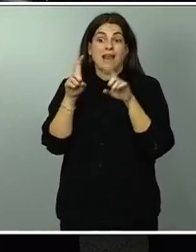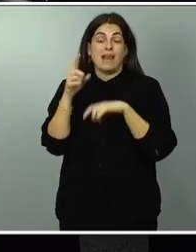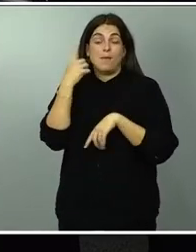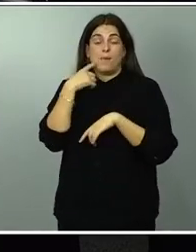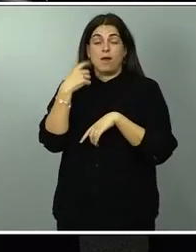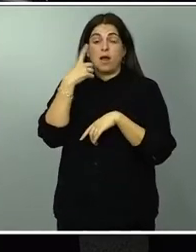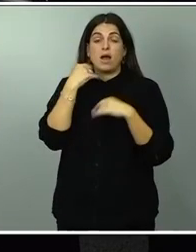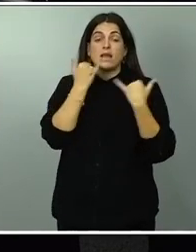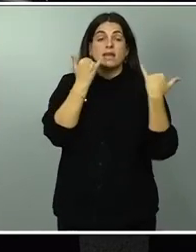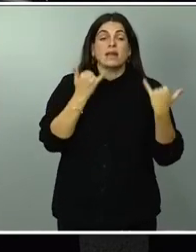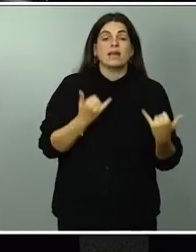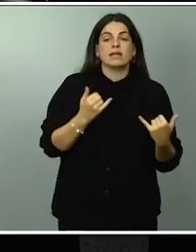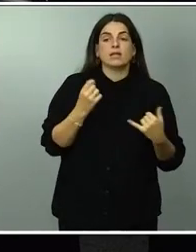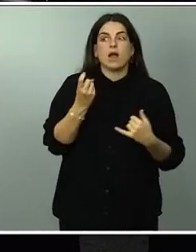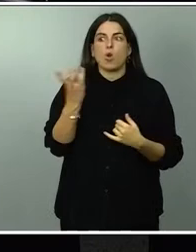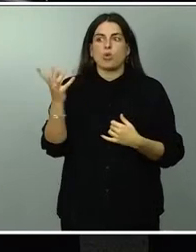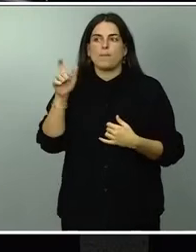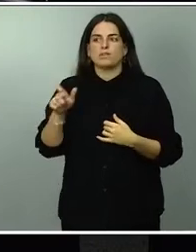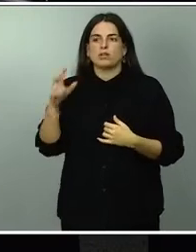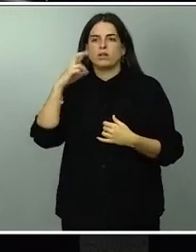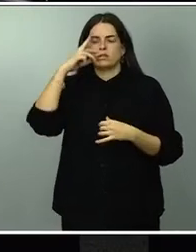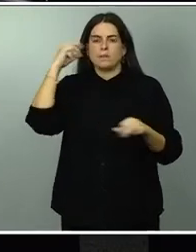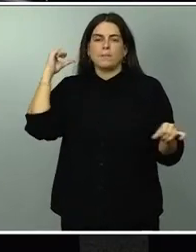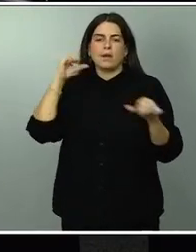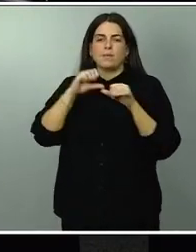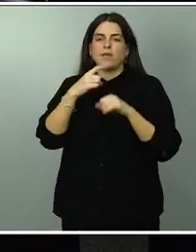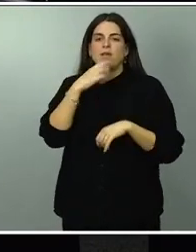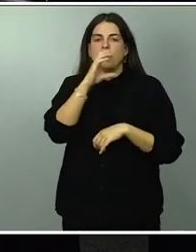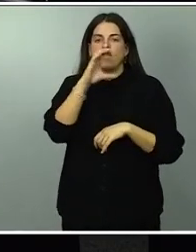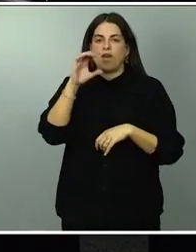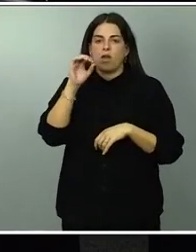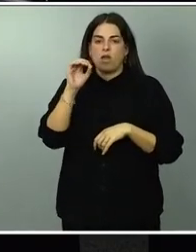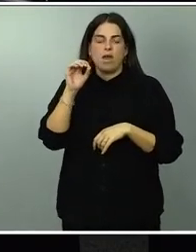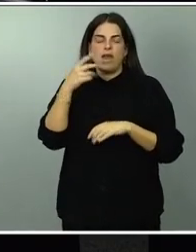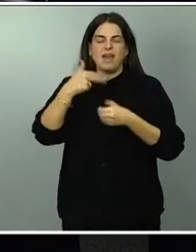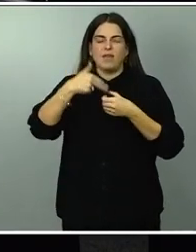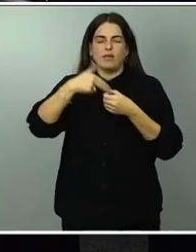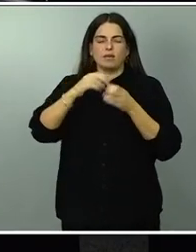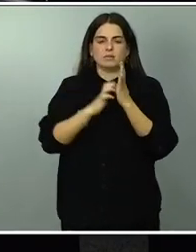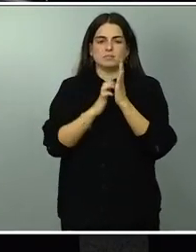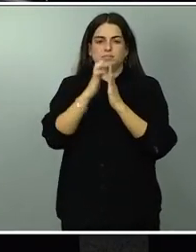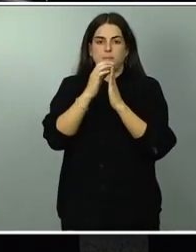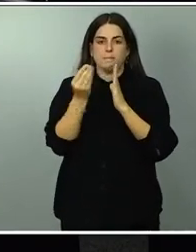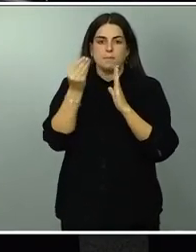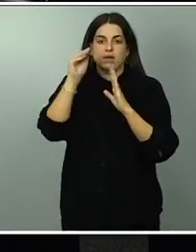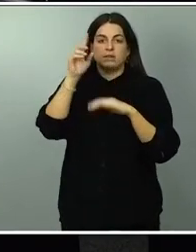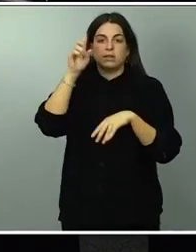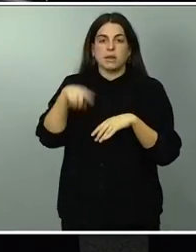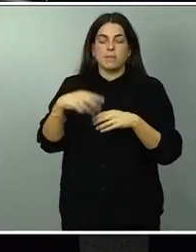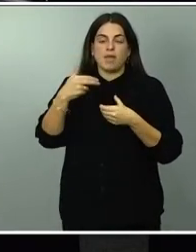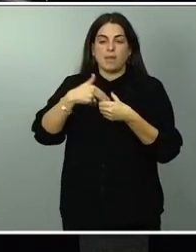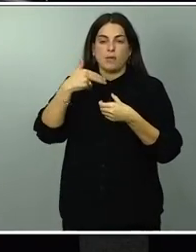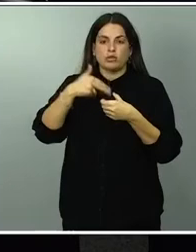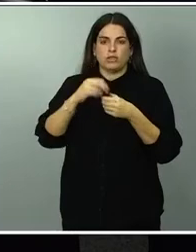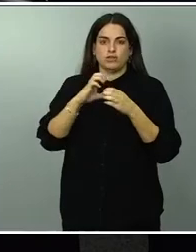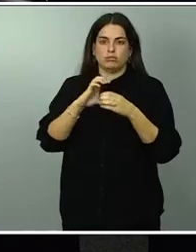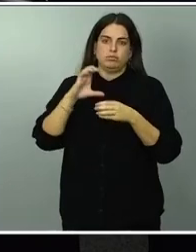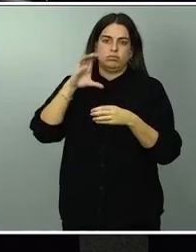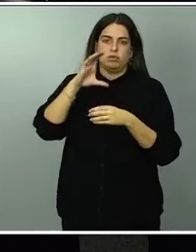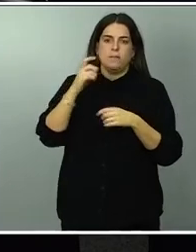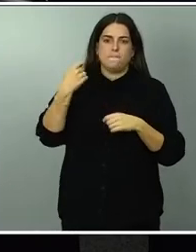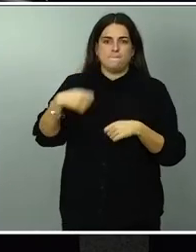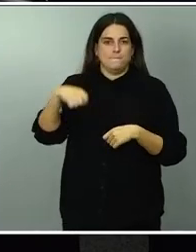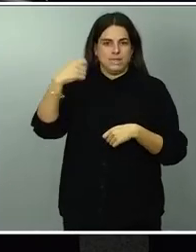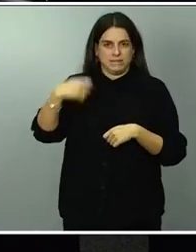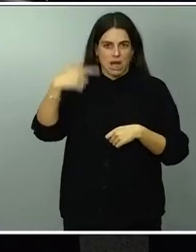ya por una parte en la subida de carburantes y por la no remuneración de los depósitos y por último bueno